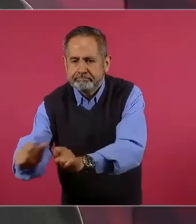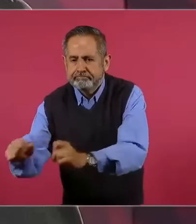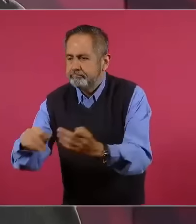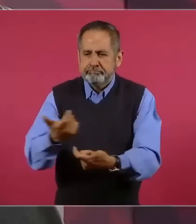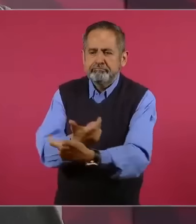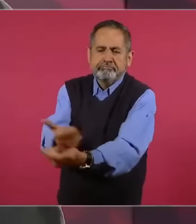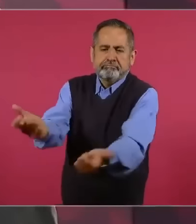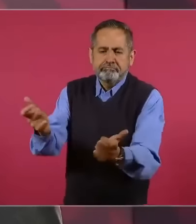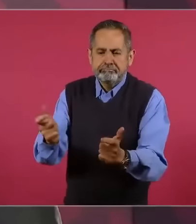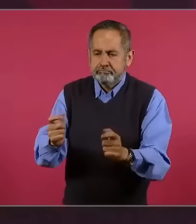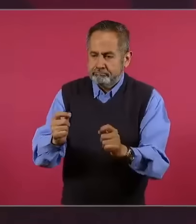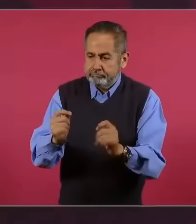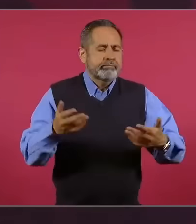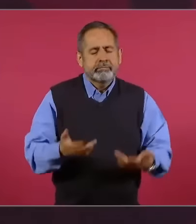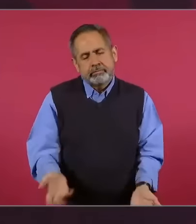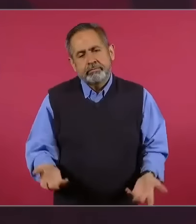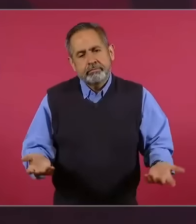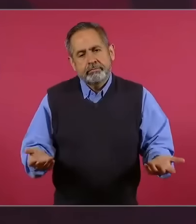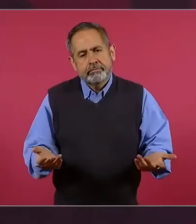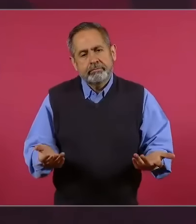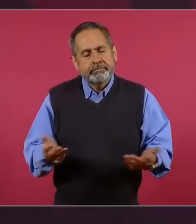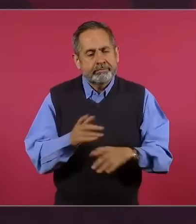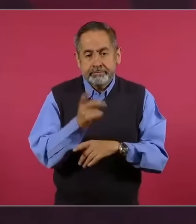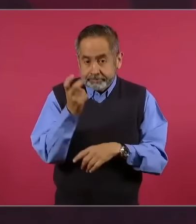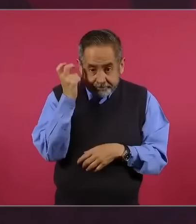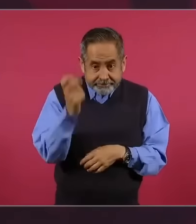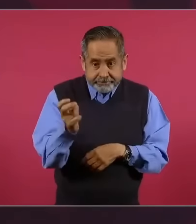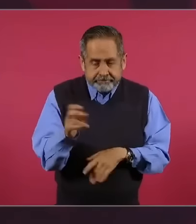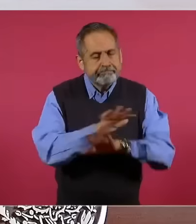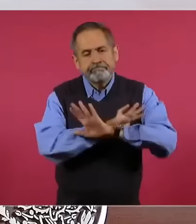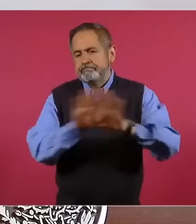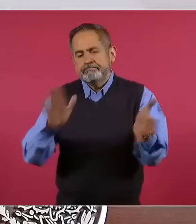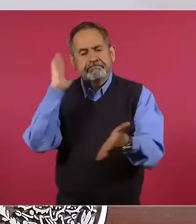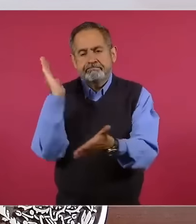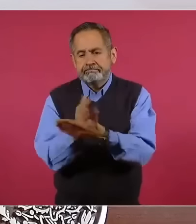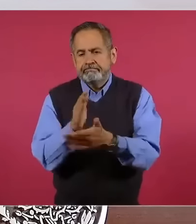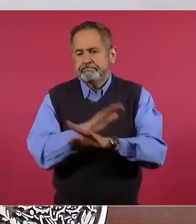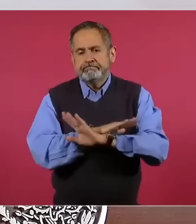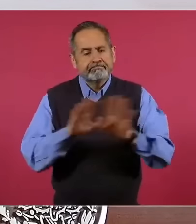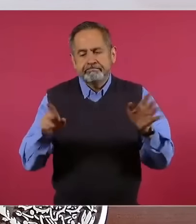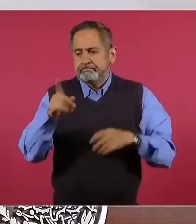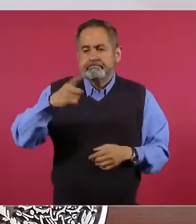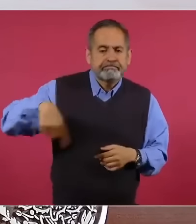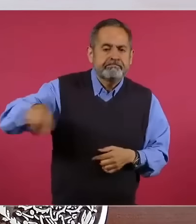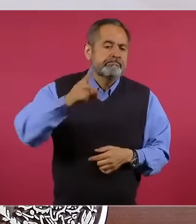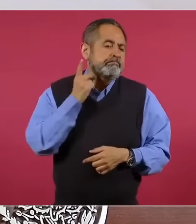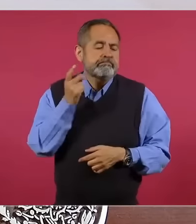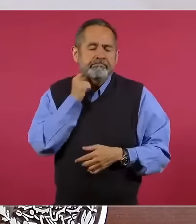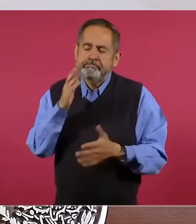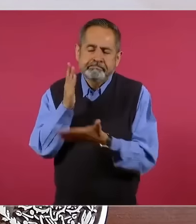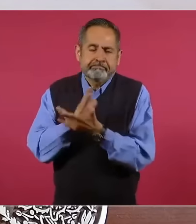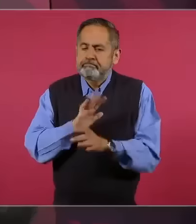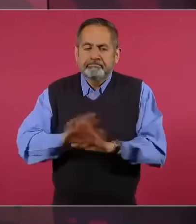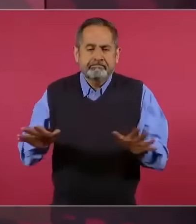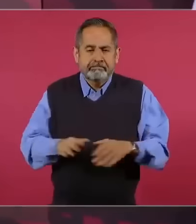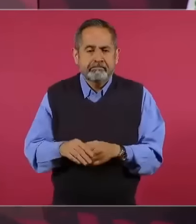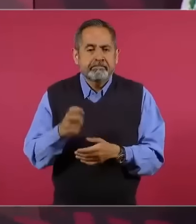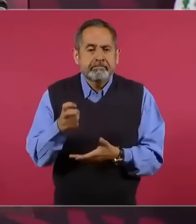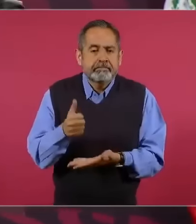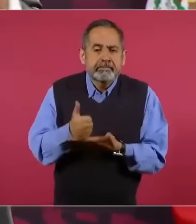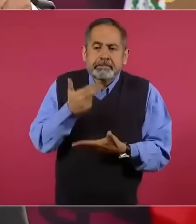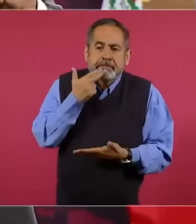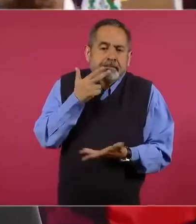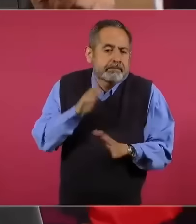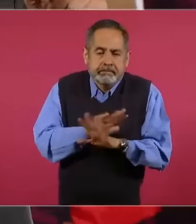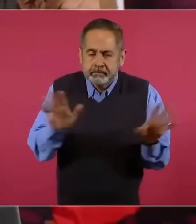los maiceaban. Bueno, eso ya no se da en el Poder Legislativo y eso ayuda mucho porque cuando